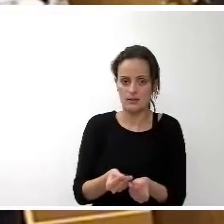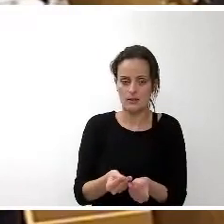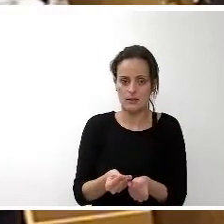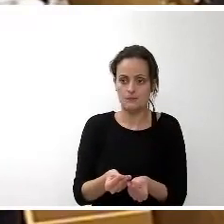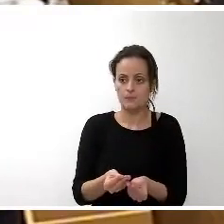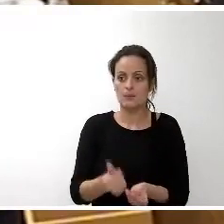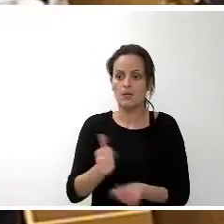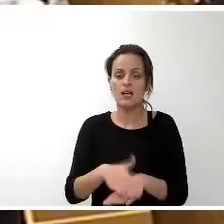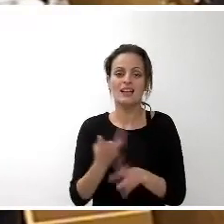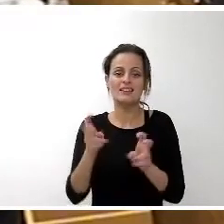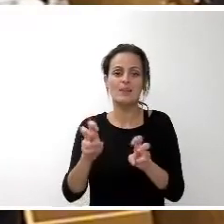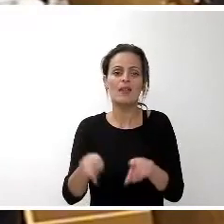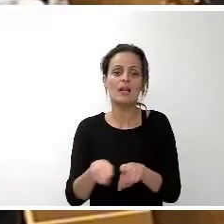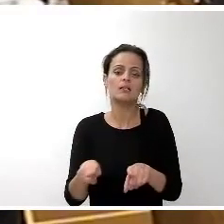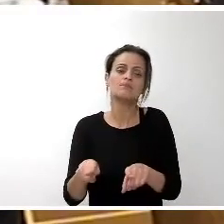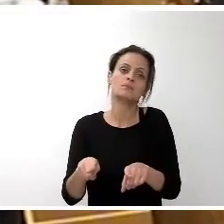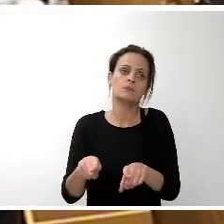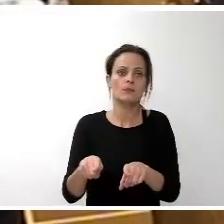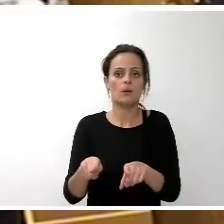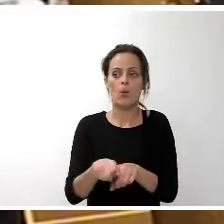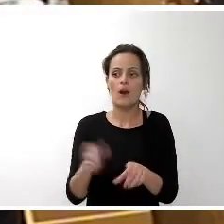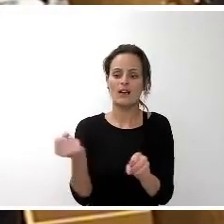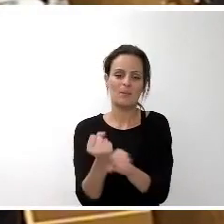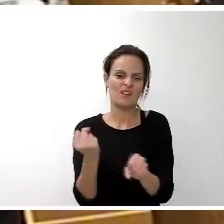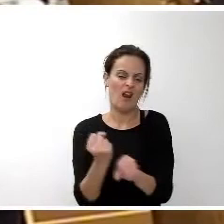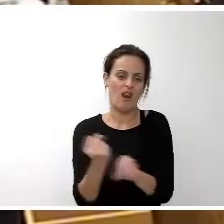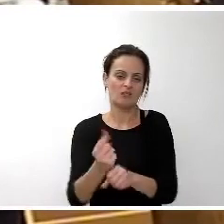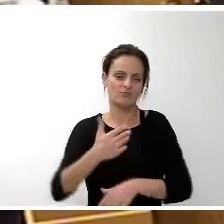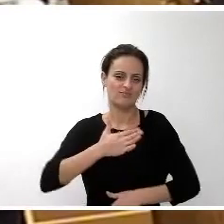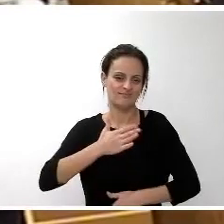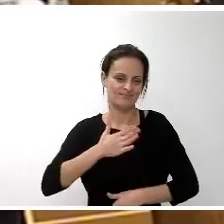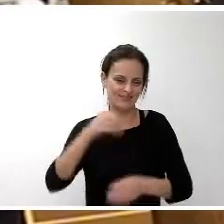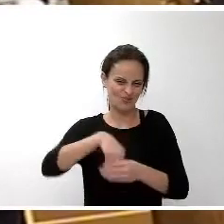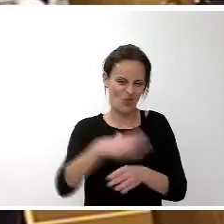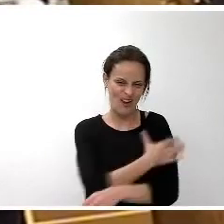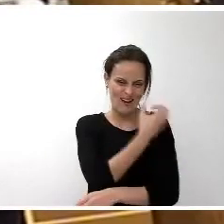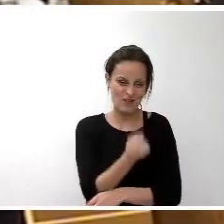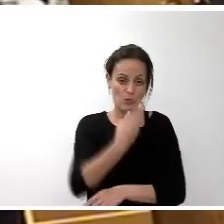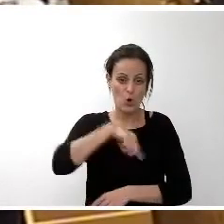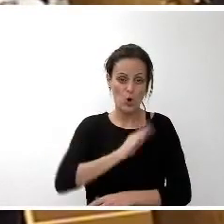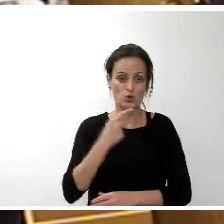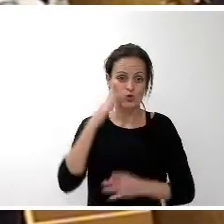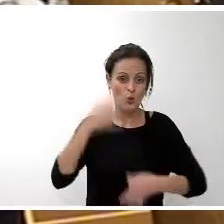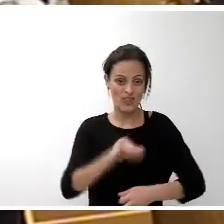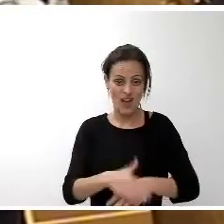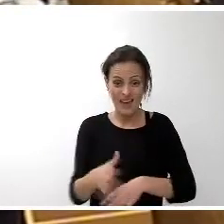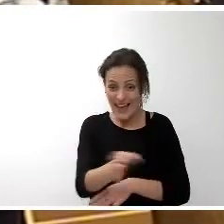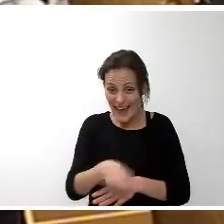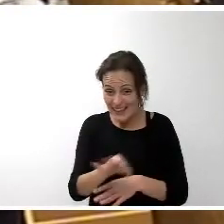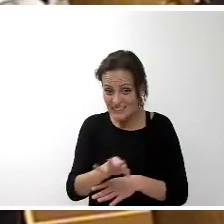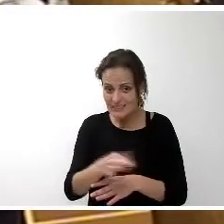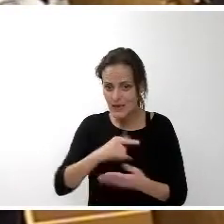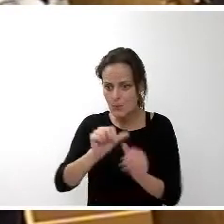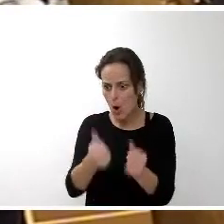mayores valores que es el capital humano del personal del cabildo pero como tenemos la convicción de que es posible otro modelo de isla de que hay